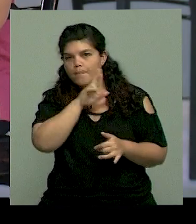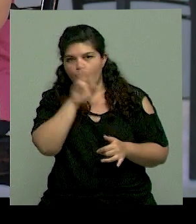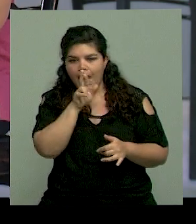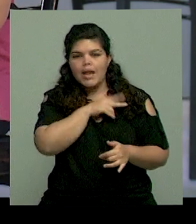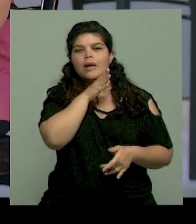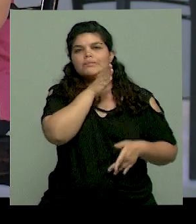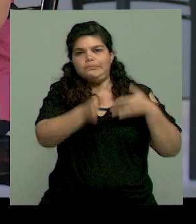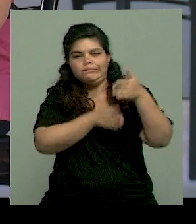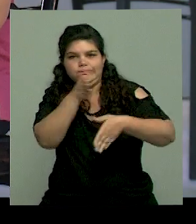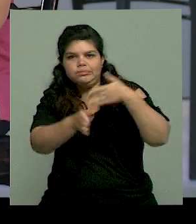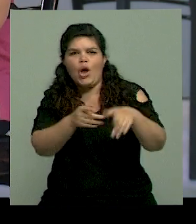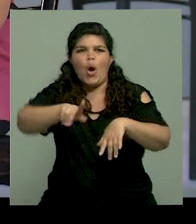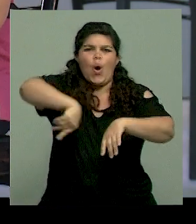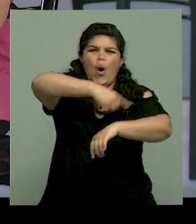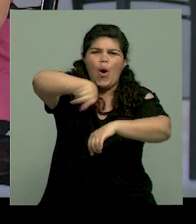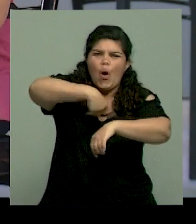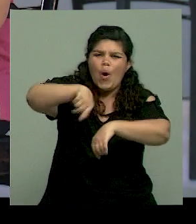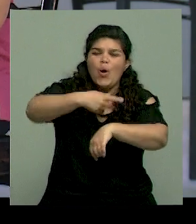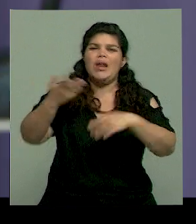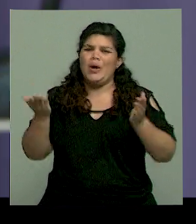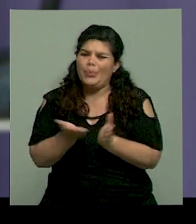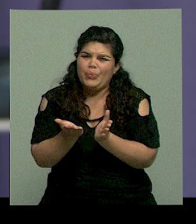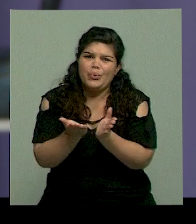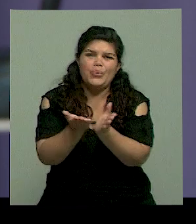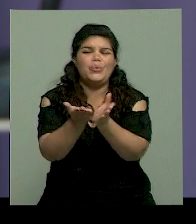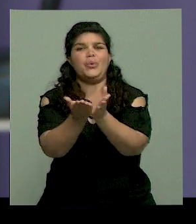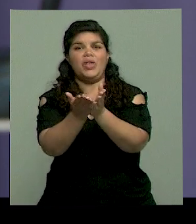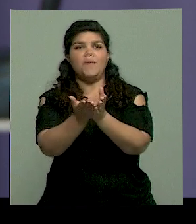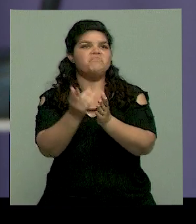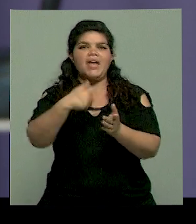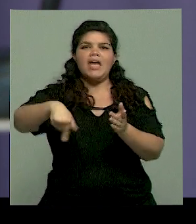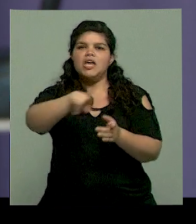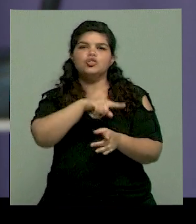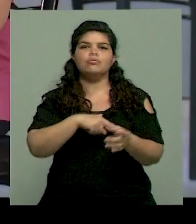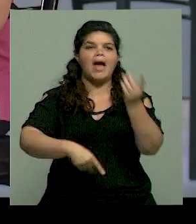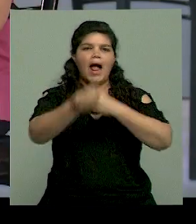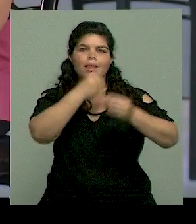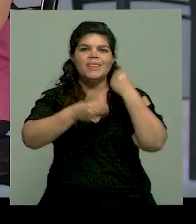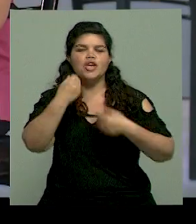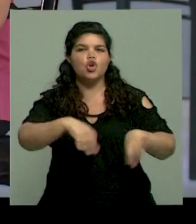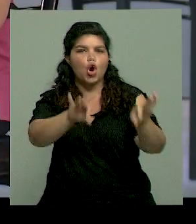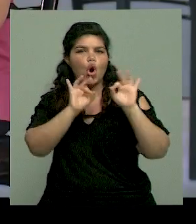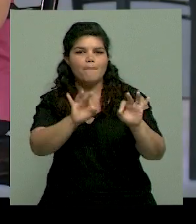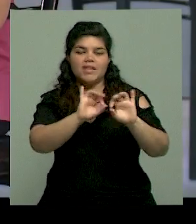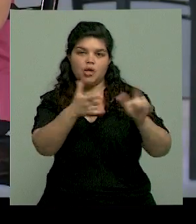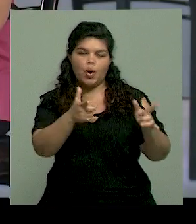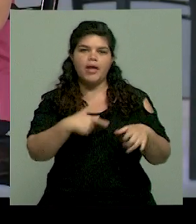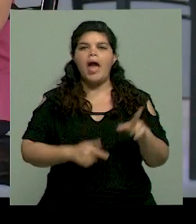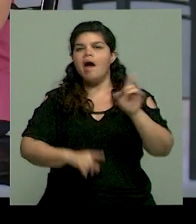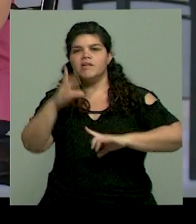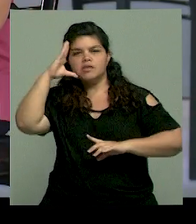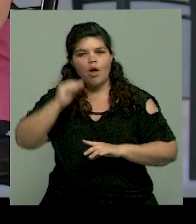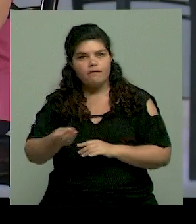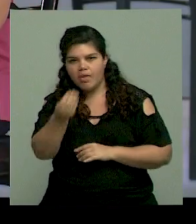horas acá, donde por ahí no tienen la alimentación completa, o se olvidan de comer, o tienen una merienda muy